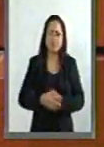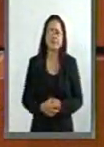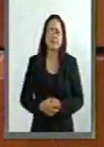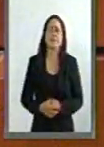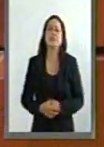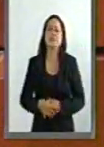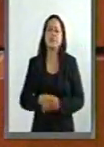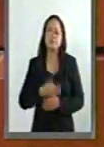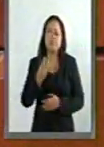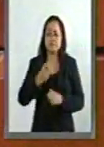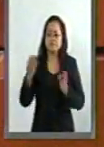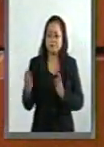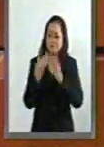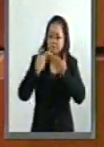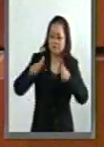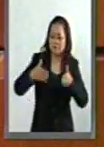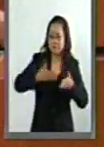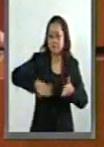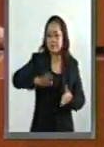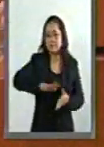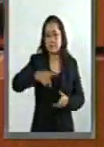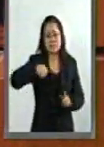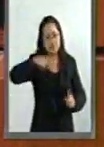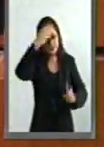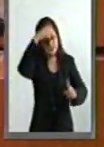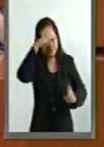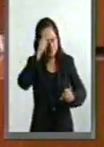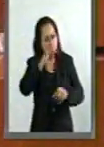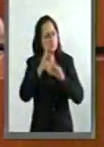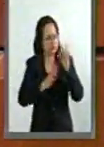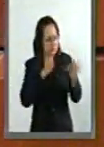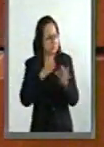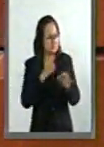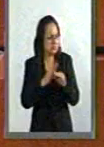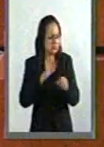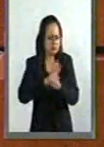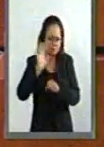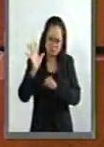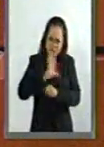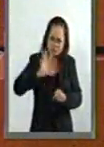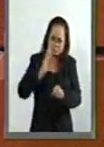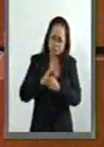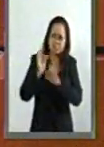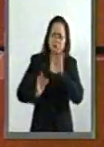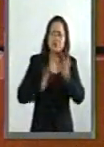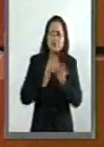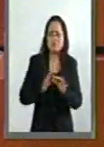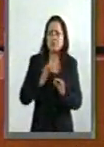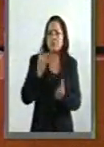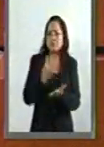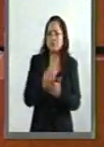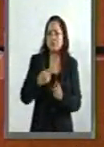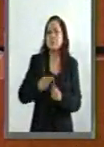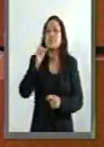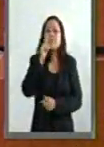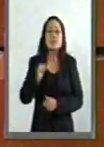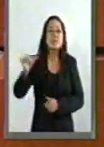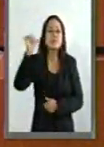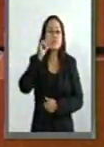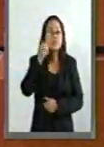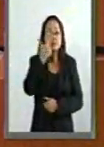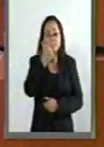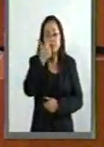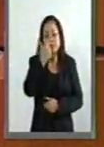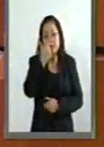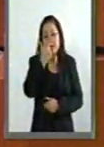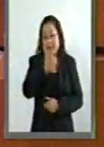el Parlamento Abierto, desde nuestro punto de vista, se cumplió a cabalidad, tan es así que tan sólo el día de ayer a las siete de la